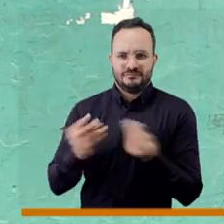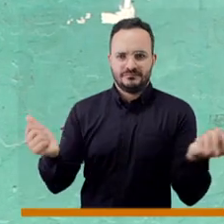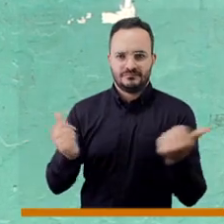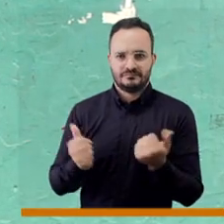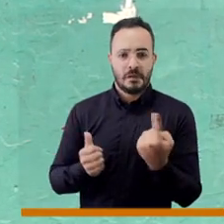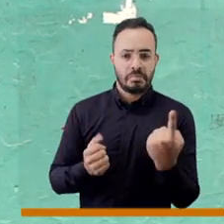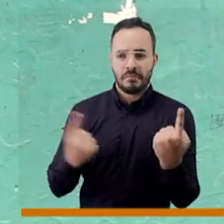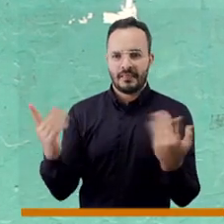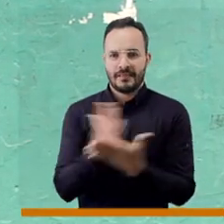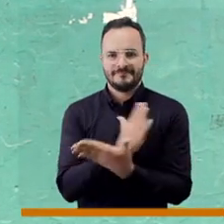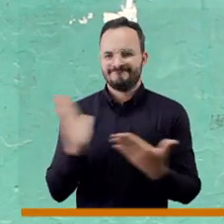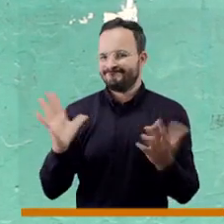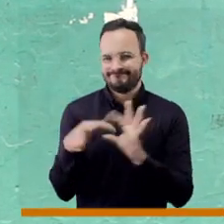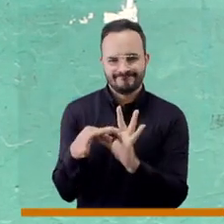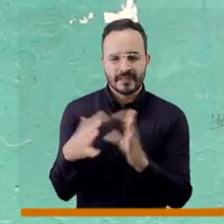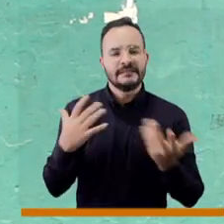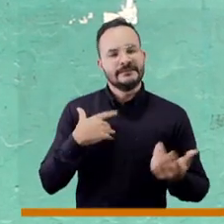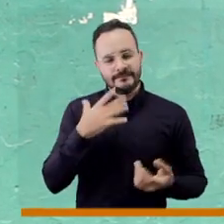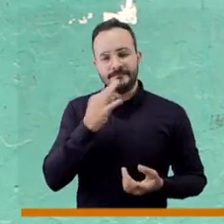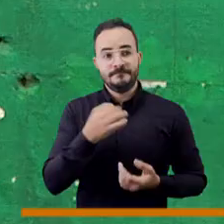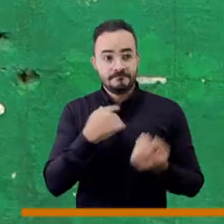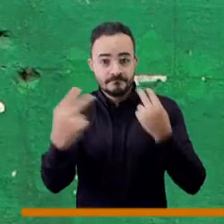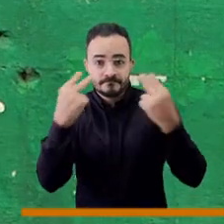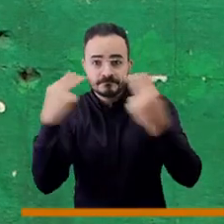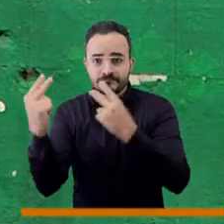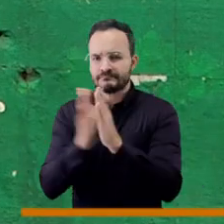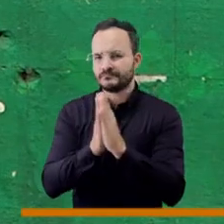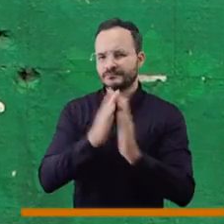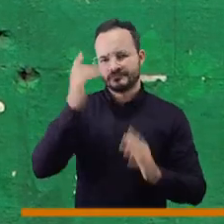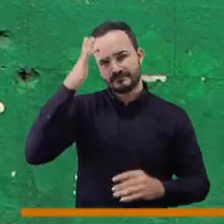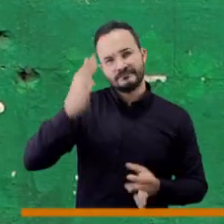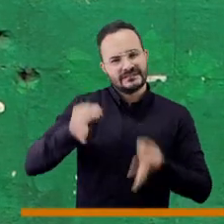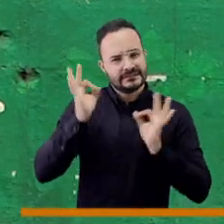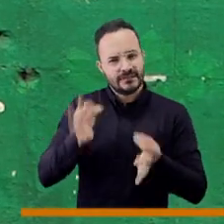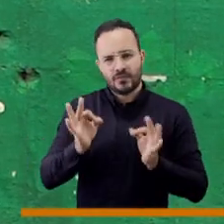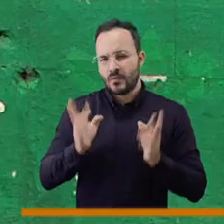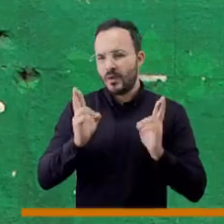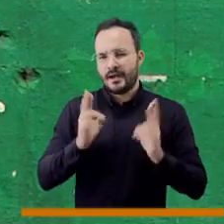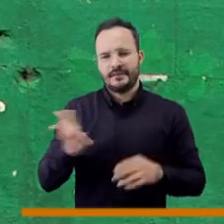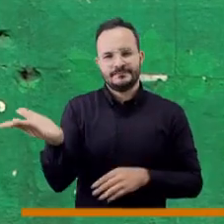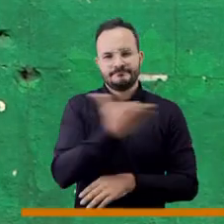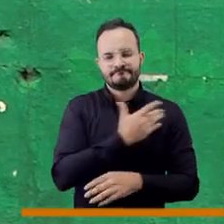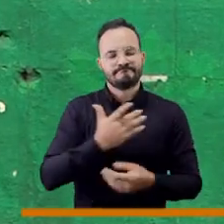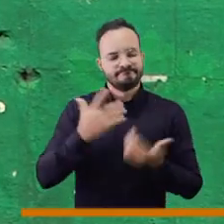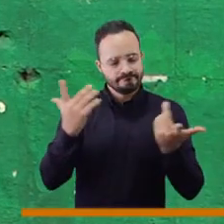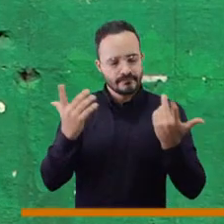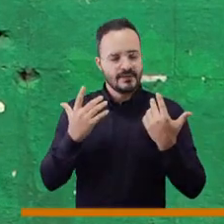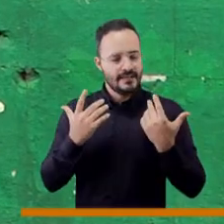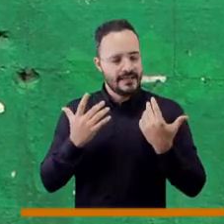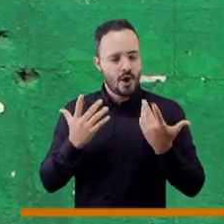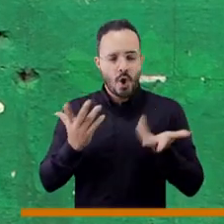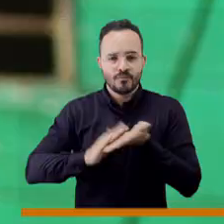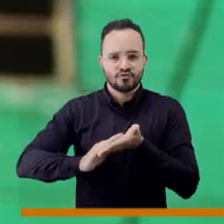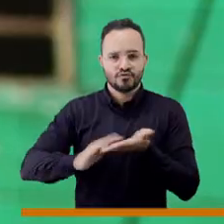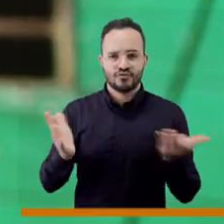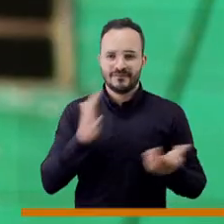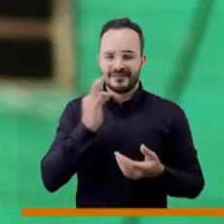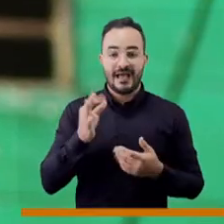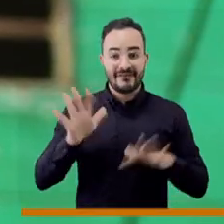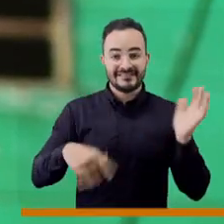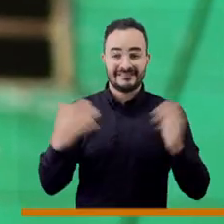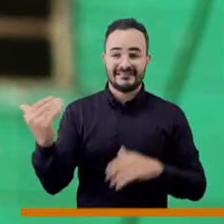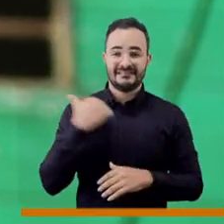que a los que nos escuchan, yo estoy seguro que tenemos que hacer el esfuerzo, a veces nos cuesta, de no dar limosna.